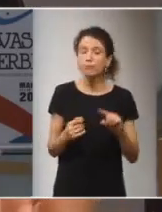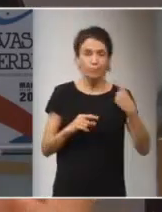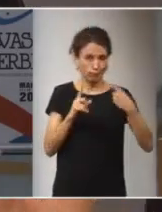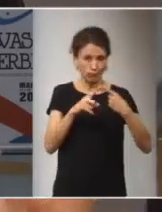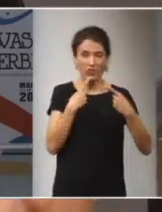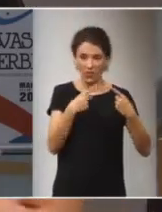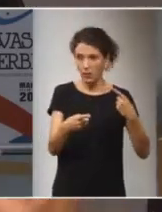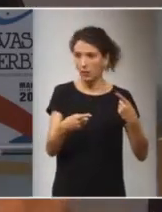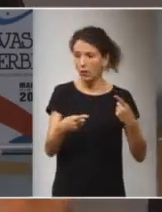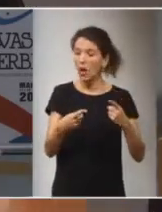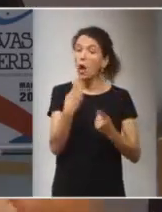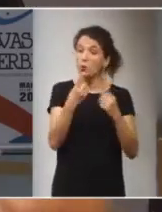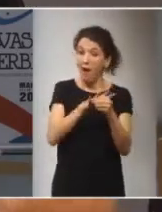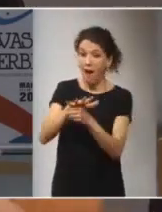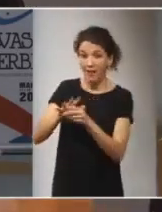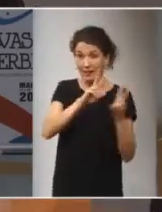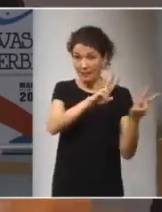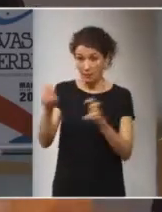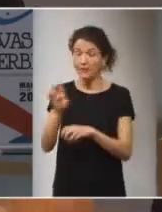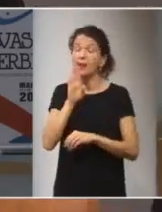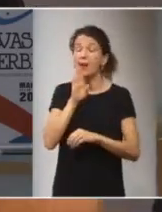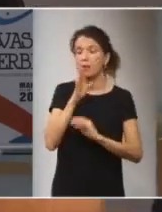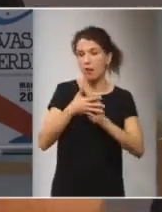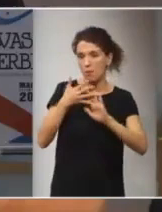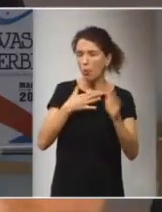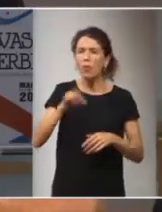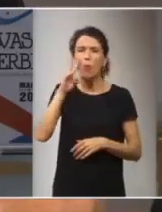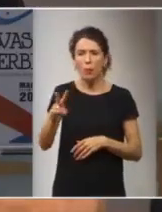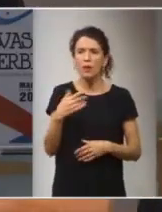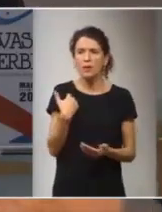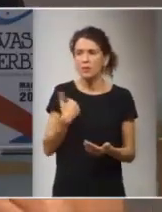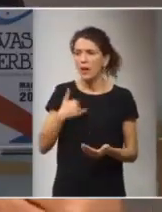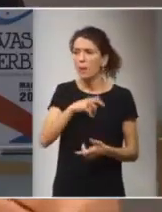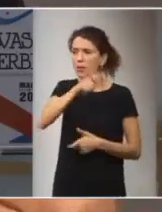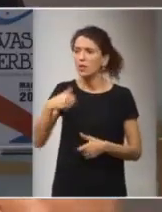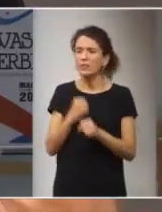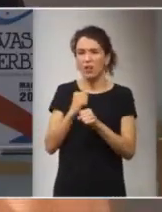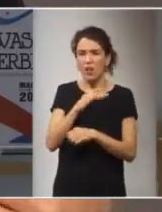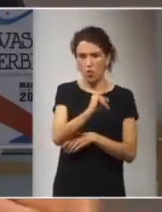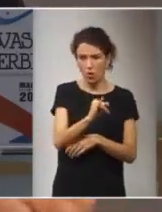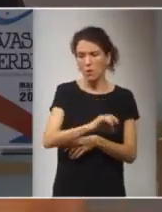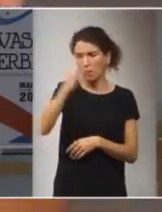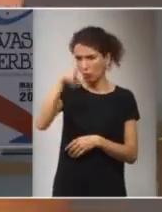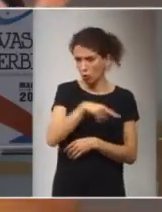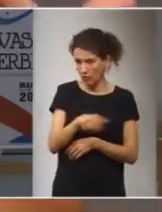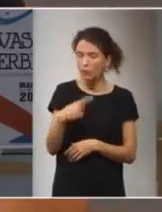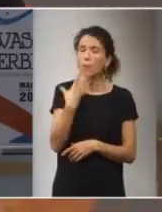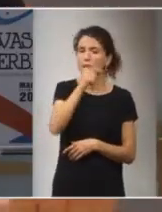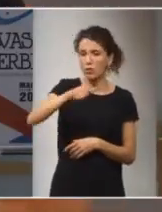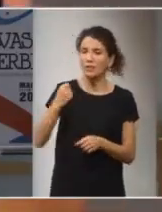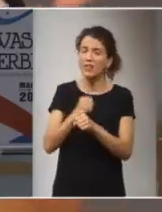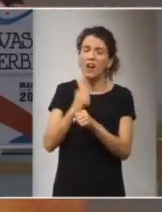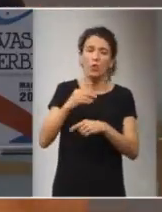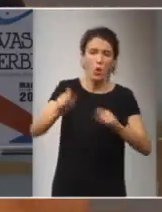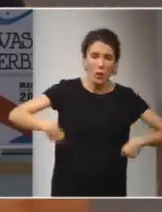podemos decir así como en varias áreas temáticas que mencionaba recién podemos ver que ya hay mucha gente trabajando esto no es un invento hay mucha gente trabajando por la